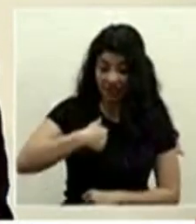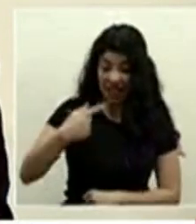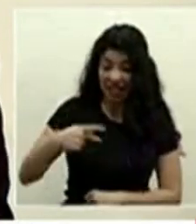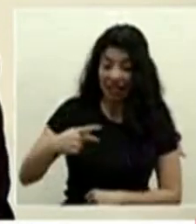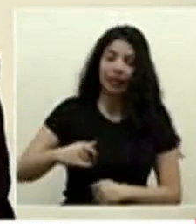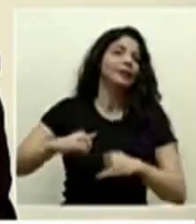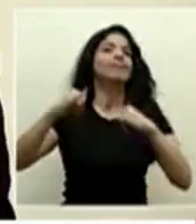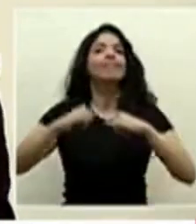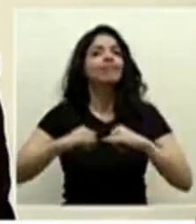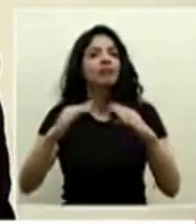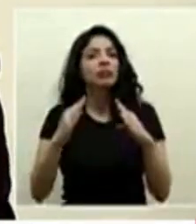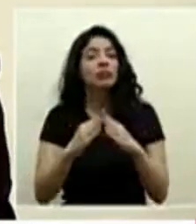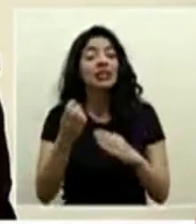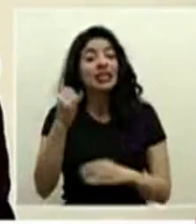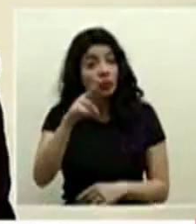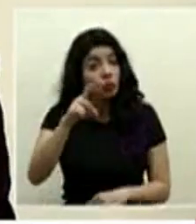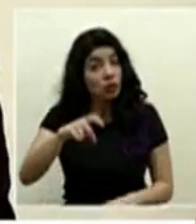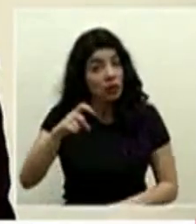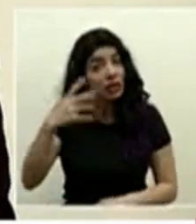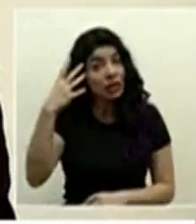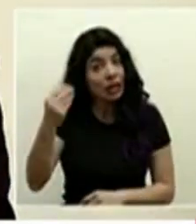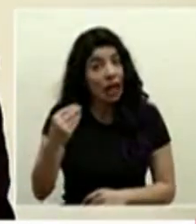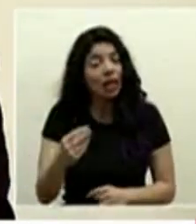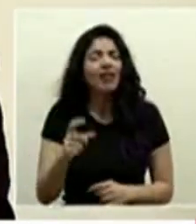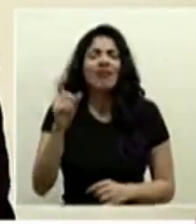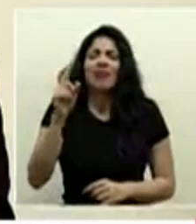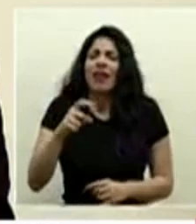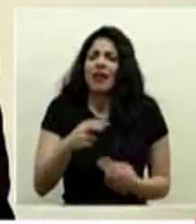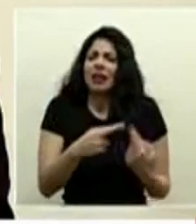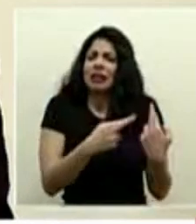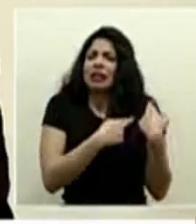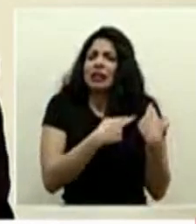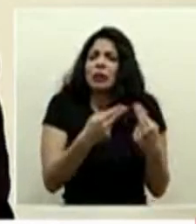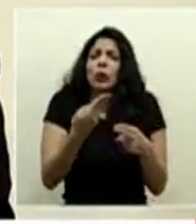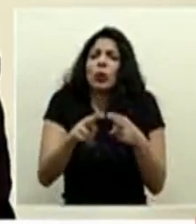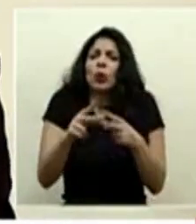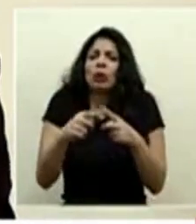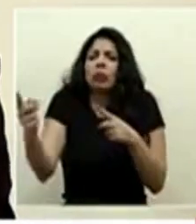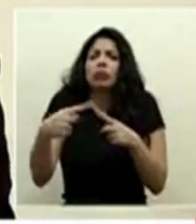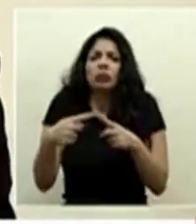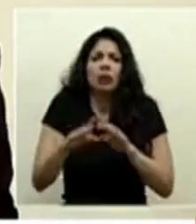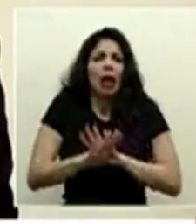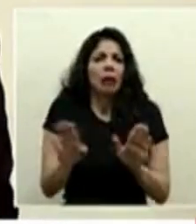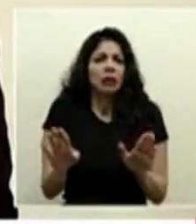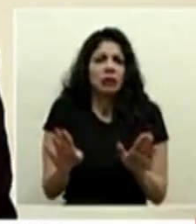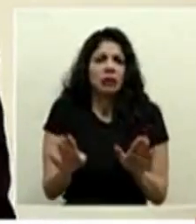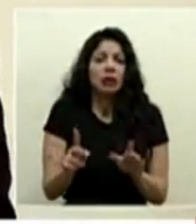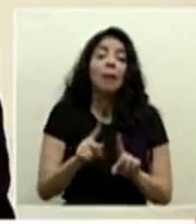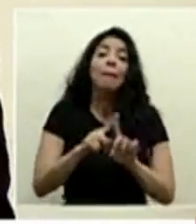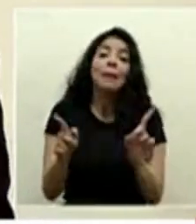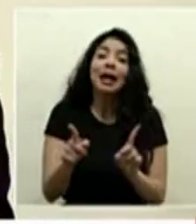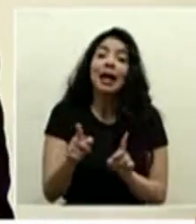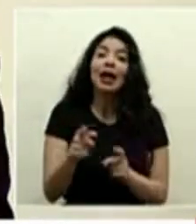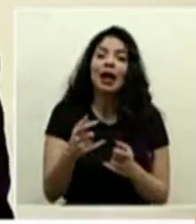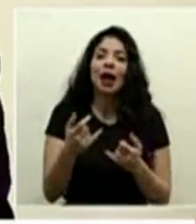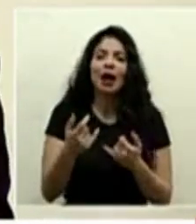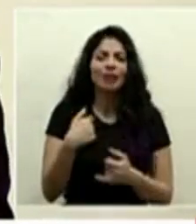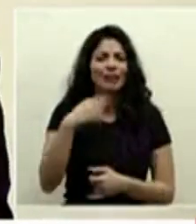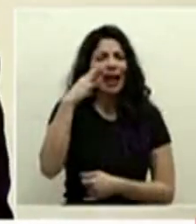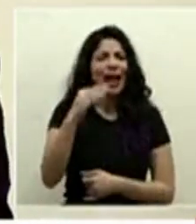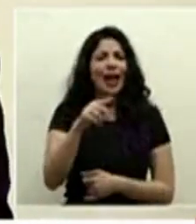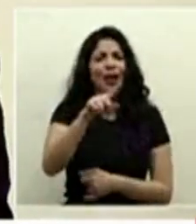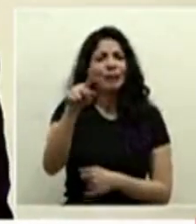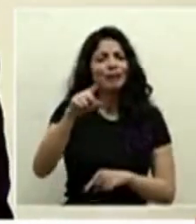mantenerse en la casa se ocupa salir de la forma más responsable y más rápida posible pero aquí creo que no podemos eventualmente